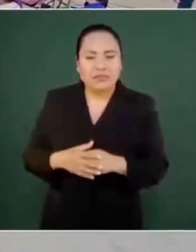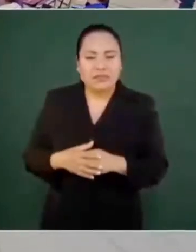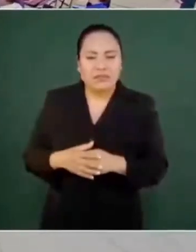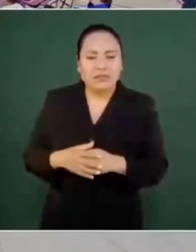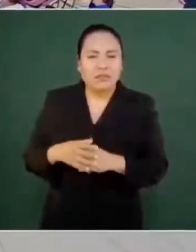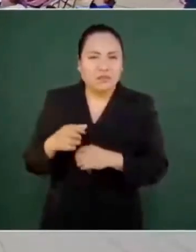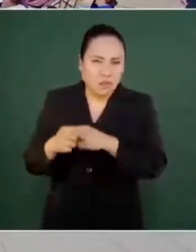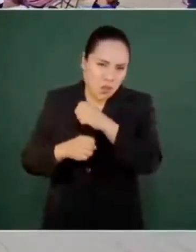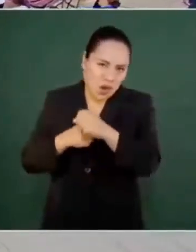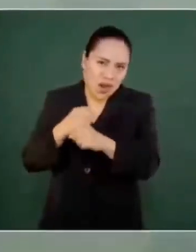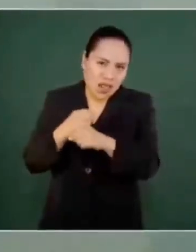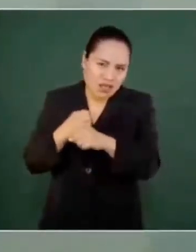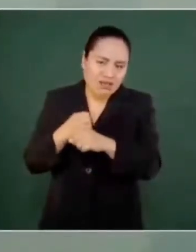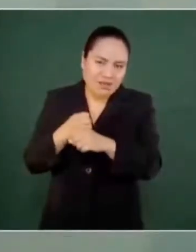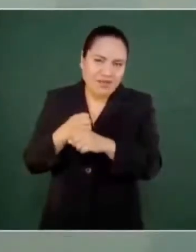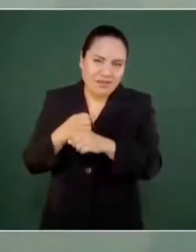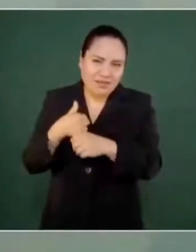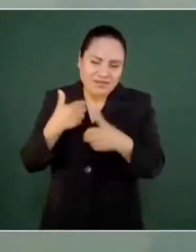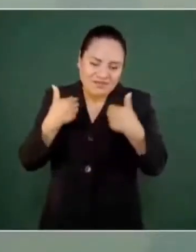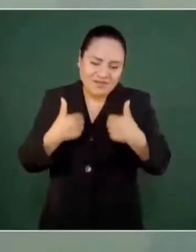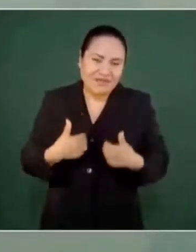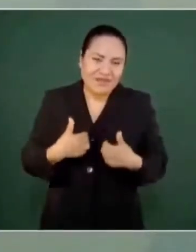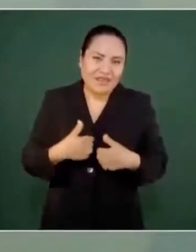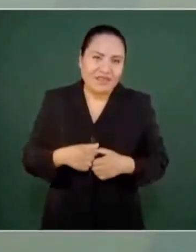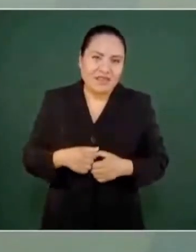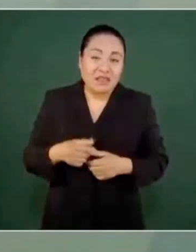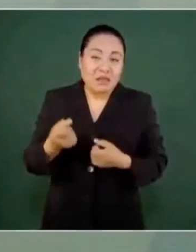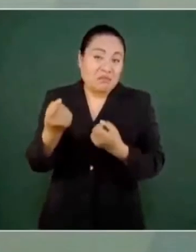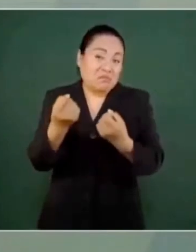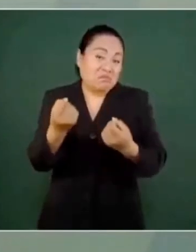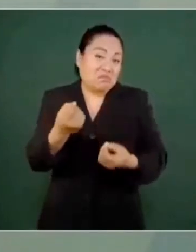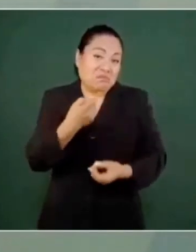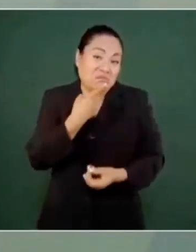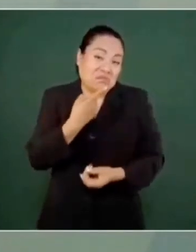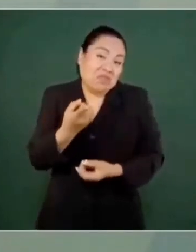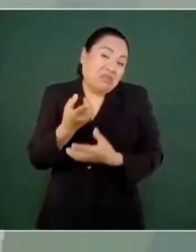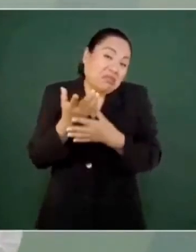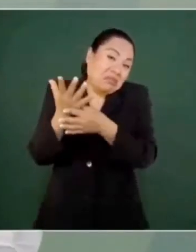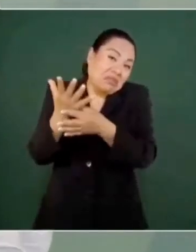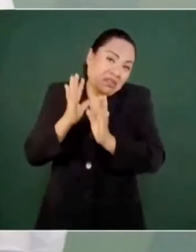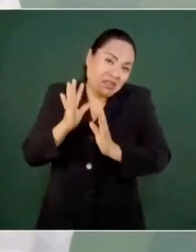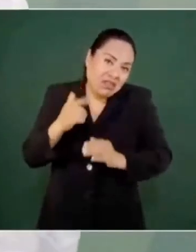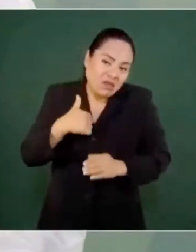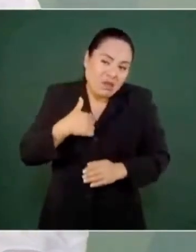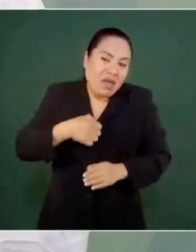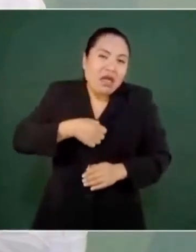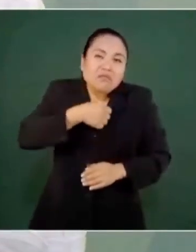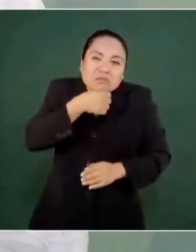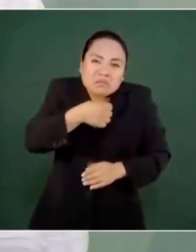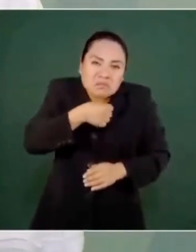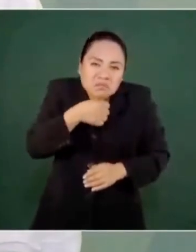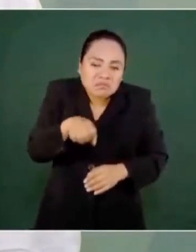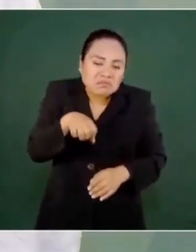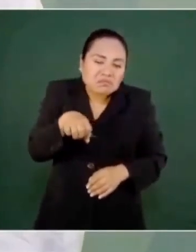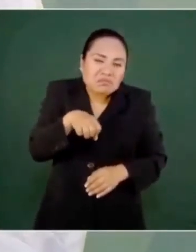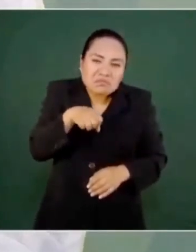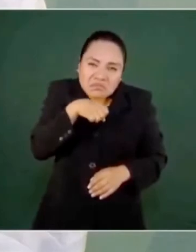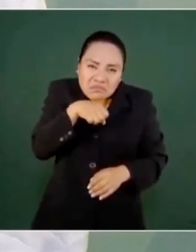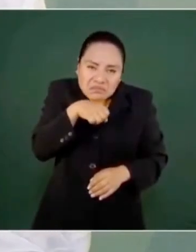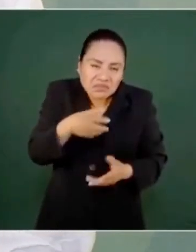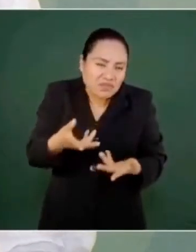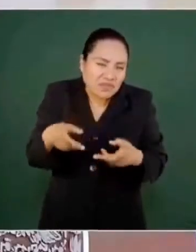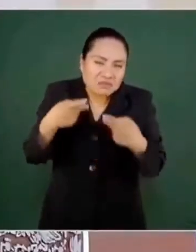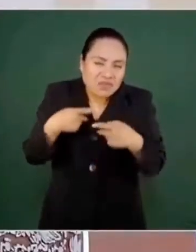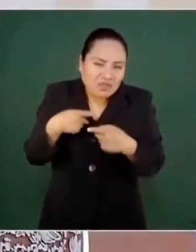la edad, ya ven que dicen que ya estoy chocheando, que soy… dicen mis